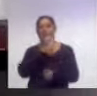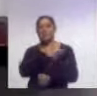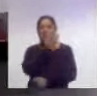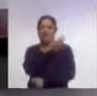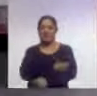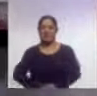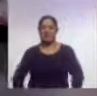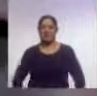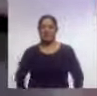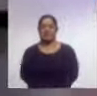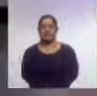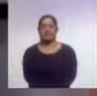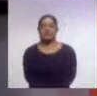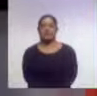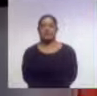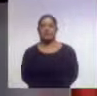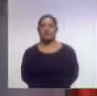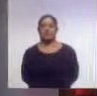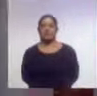tardes.